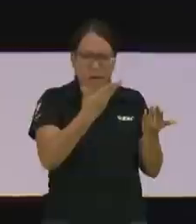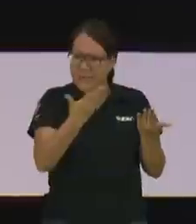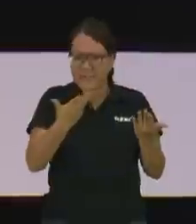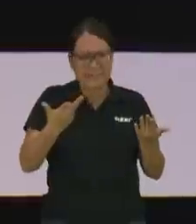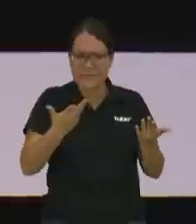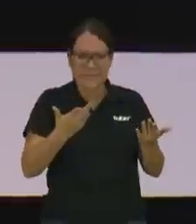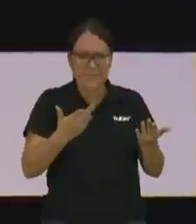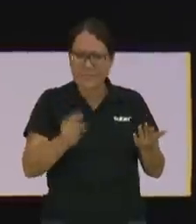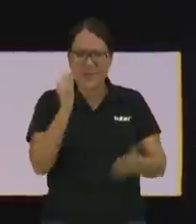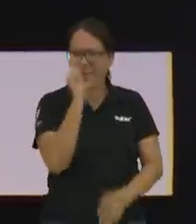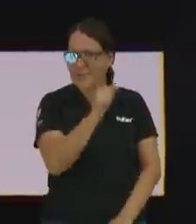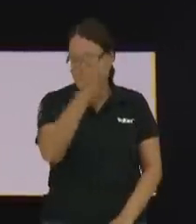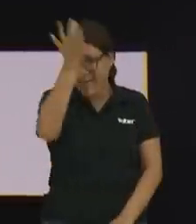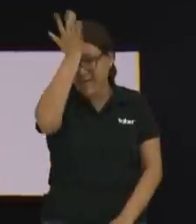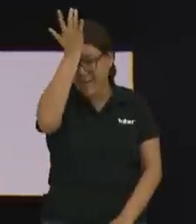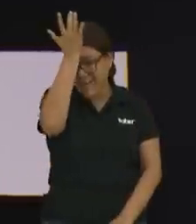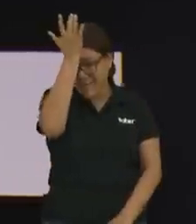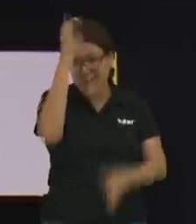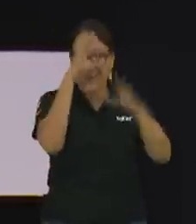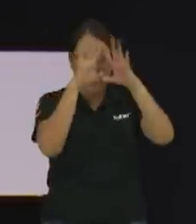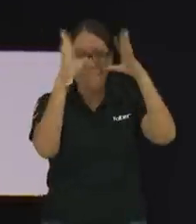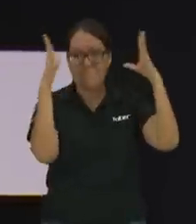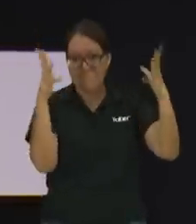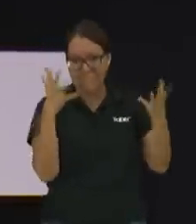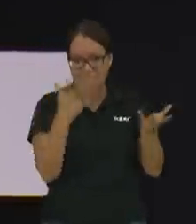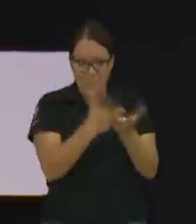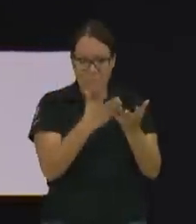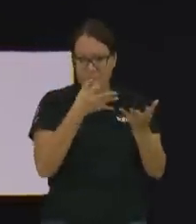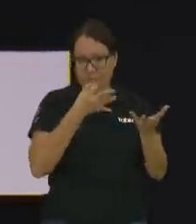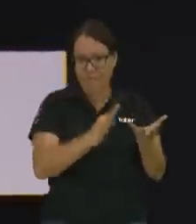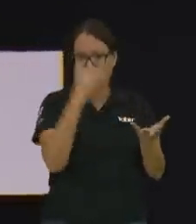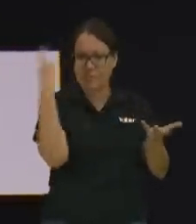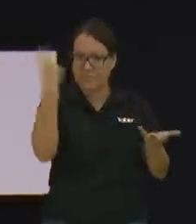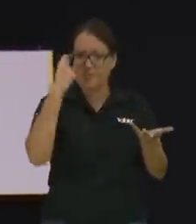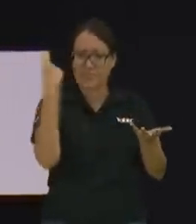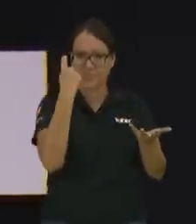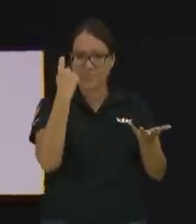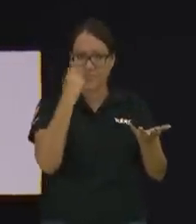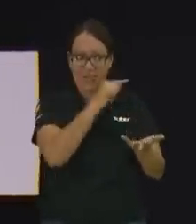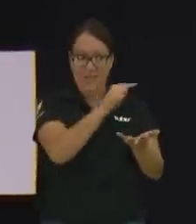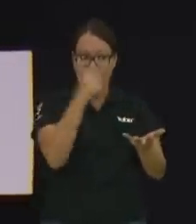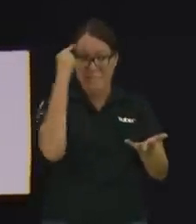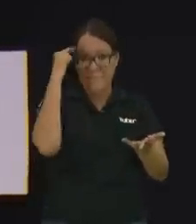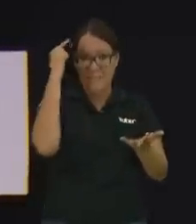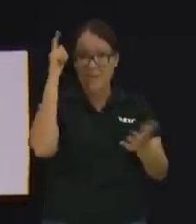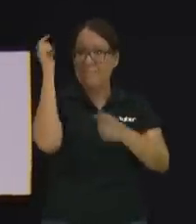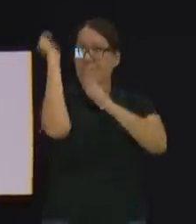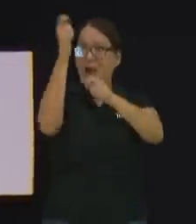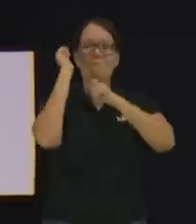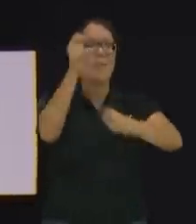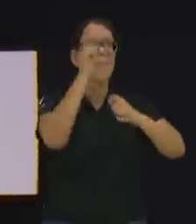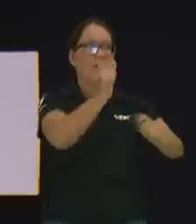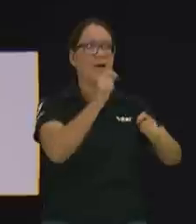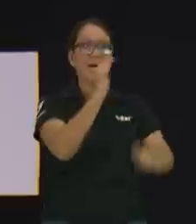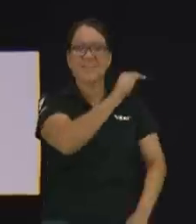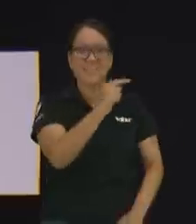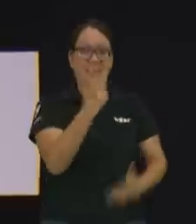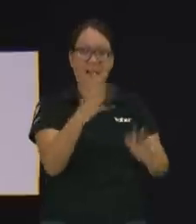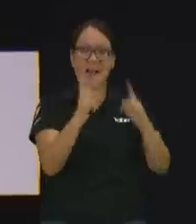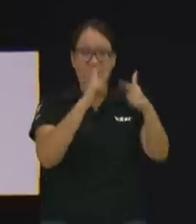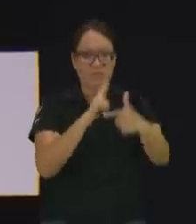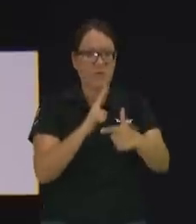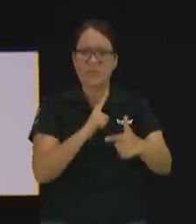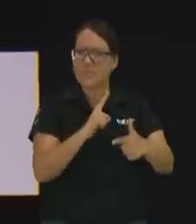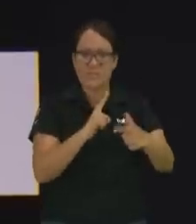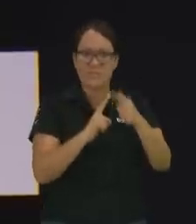Esa es la manera como el mundo celebra el día del niño. Y creen que por comprarle una piñata al bicho, el bicho ya le celebraron el día.